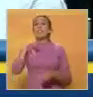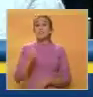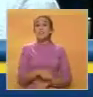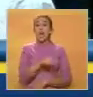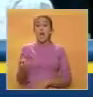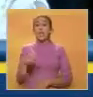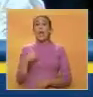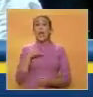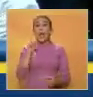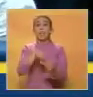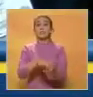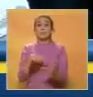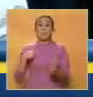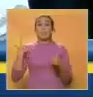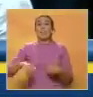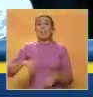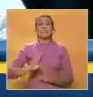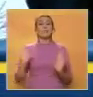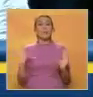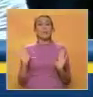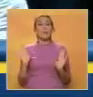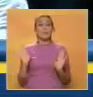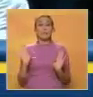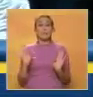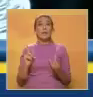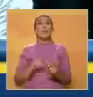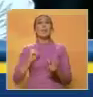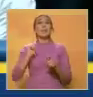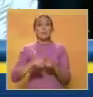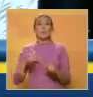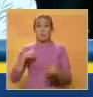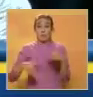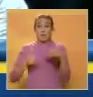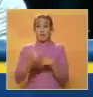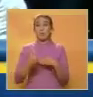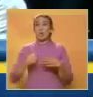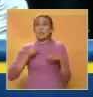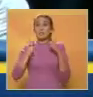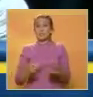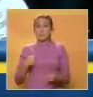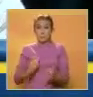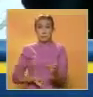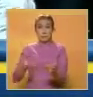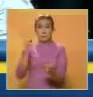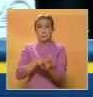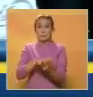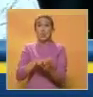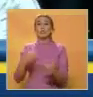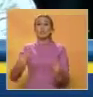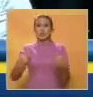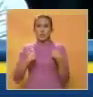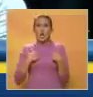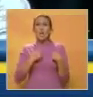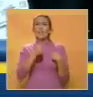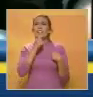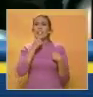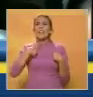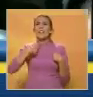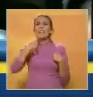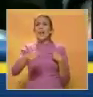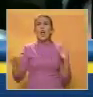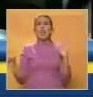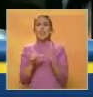o no quiero hacerlo. Ese es mi derecho. Y luego de decidido si yo quiero asociarme, soy yo quien digo